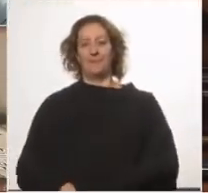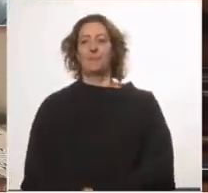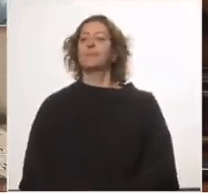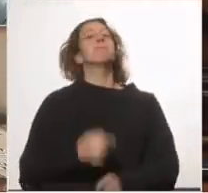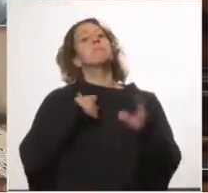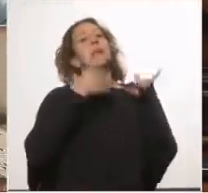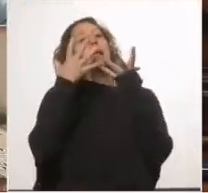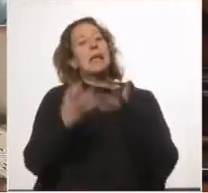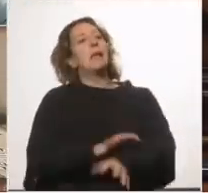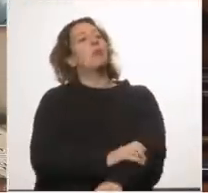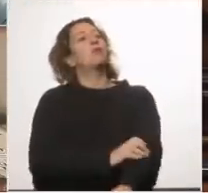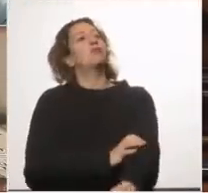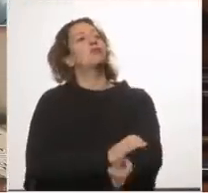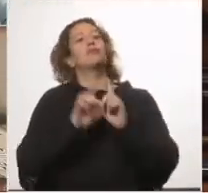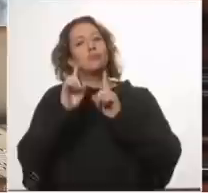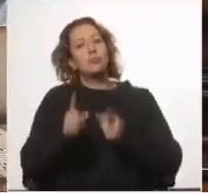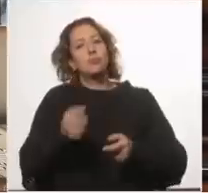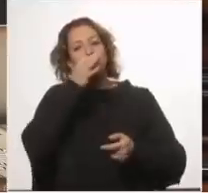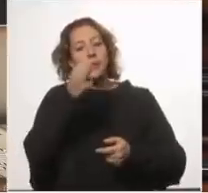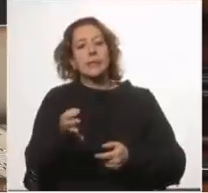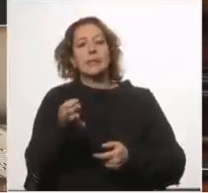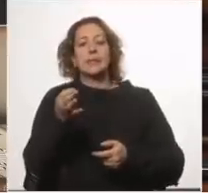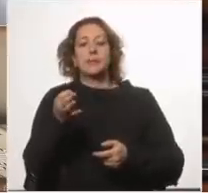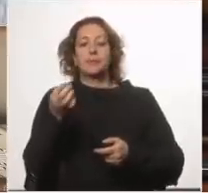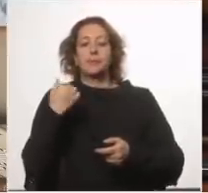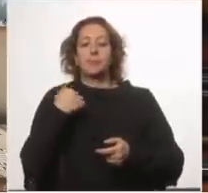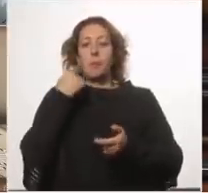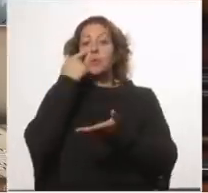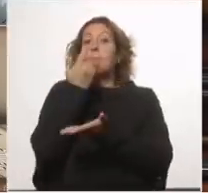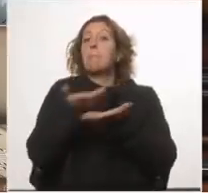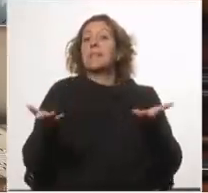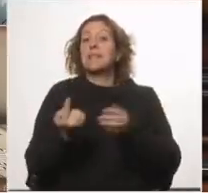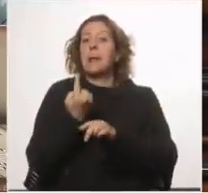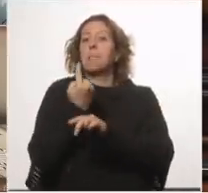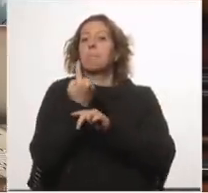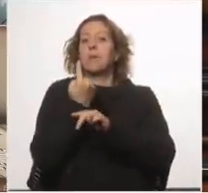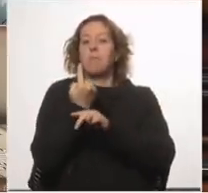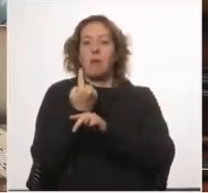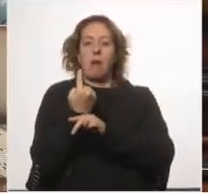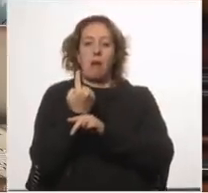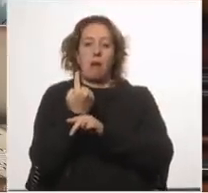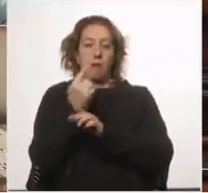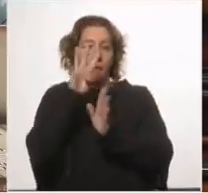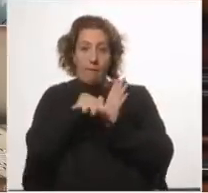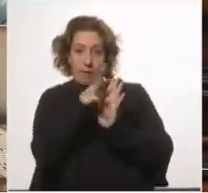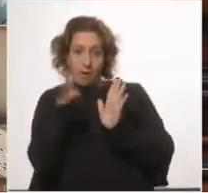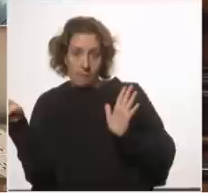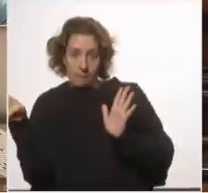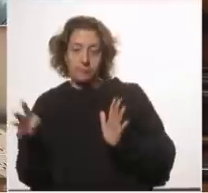Queremos destacar, y vamos a presentar la primera gráfica,